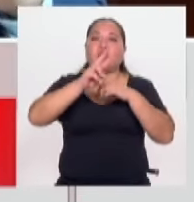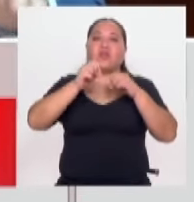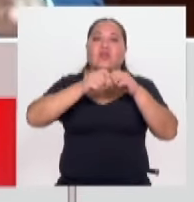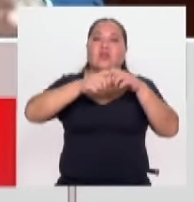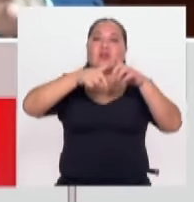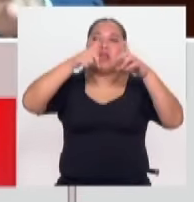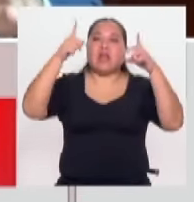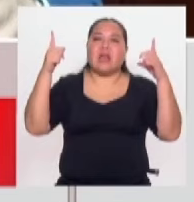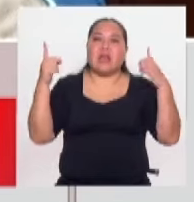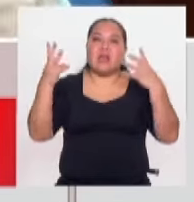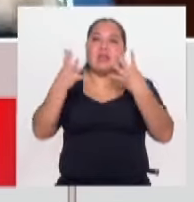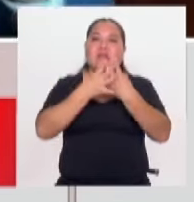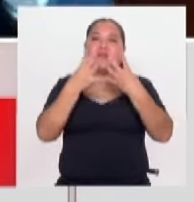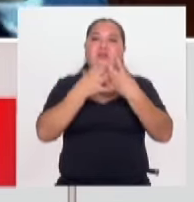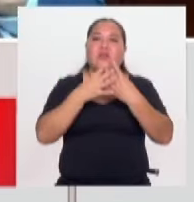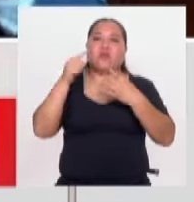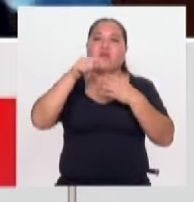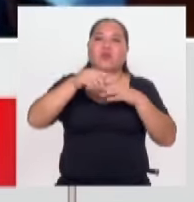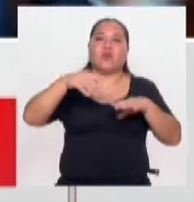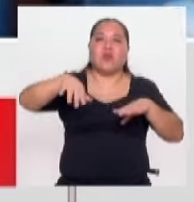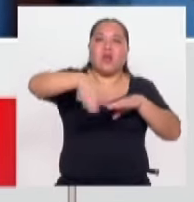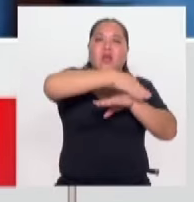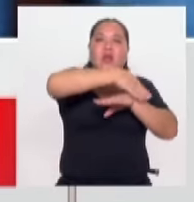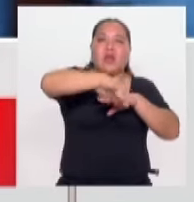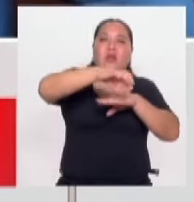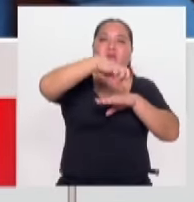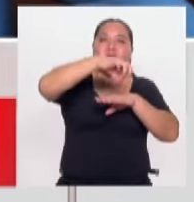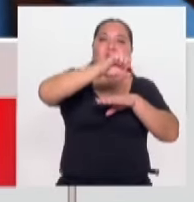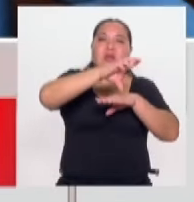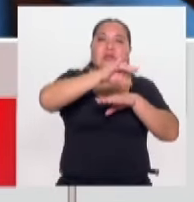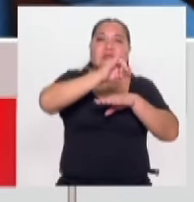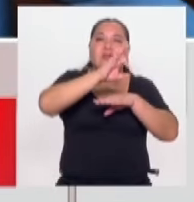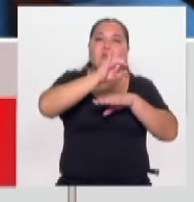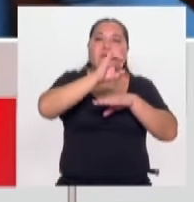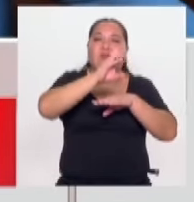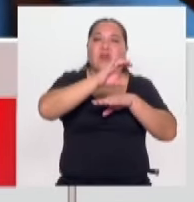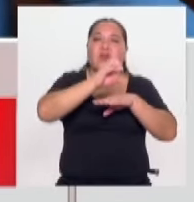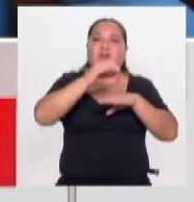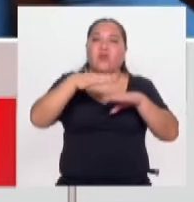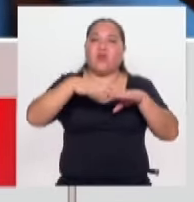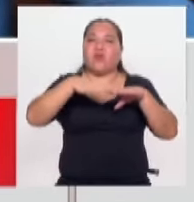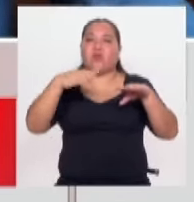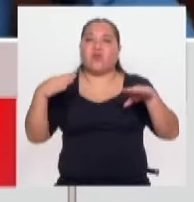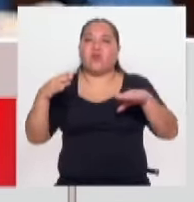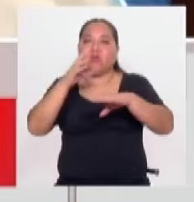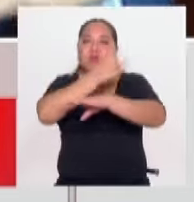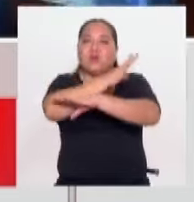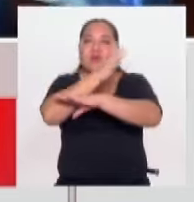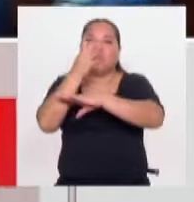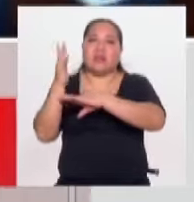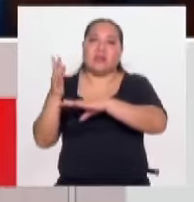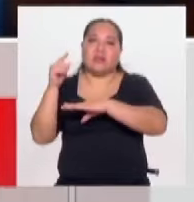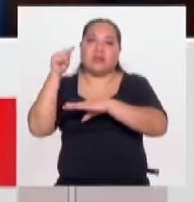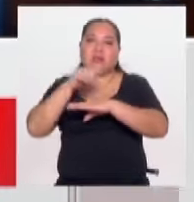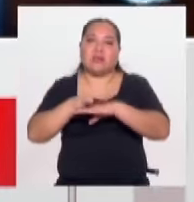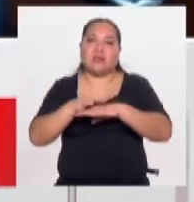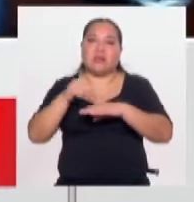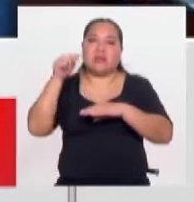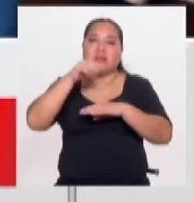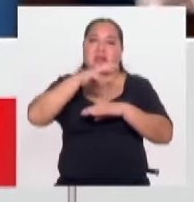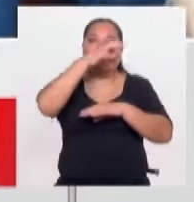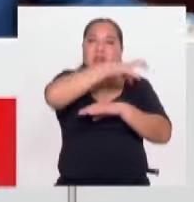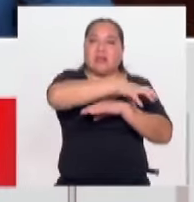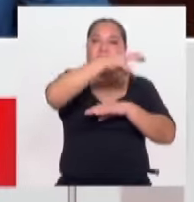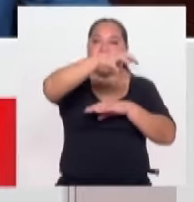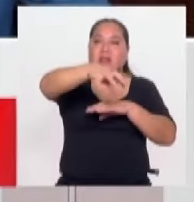en la selva. Y además que está comprando tres barcazas a Inglaterra, Estados Unidos y Australia para que ahí estén los